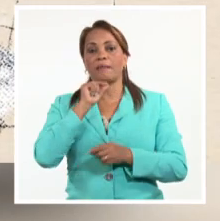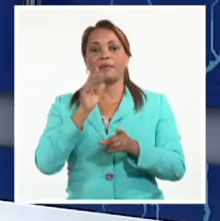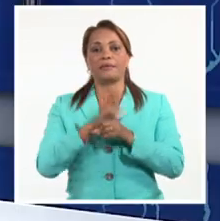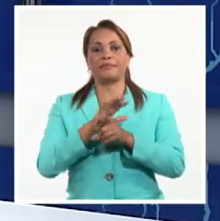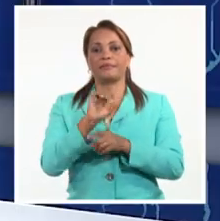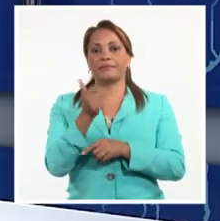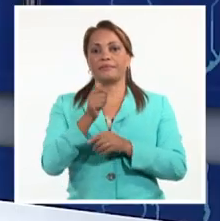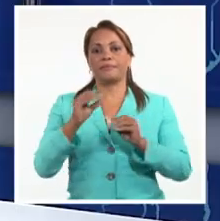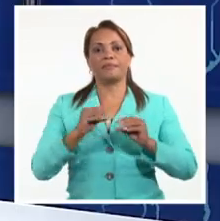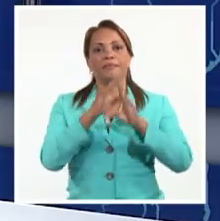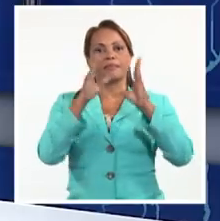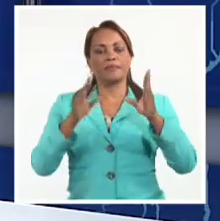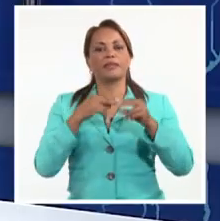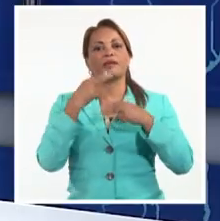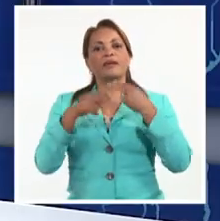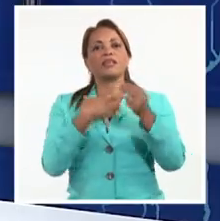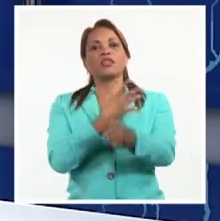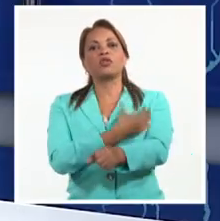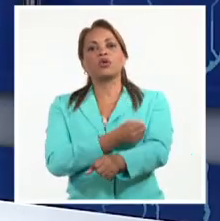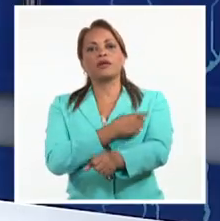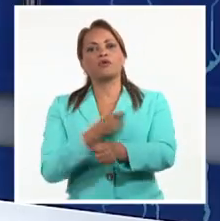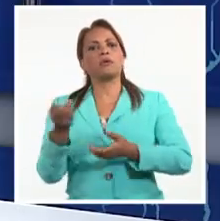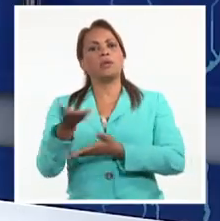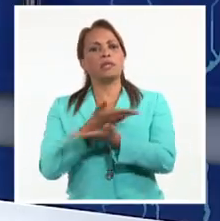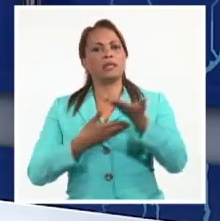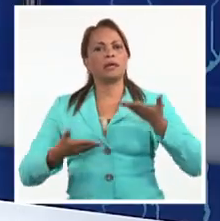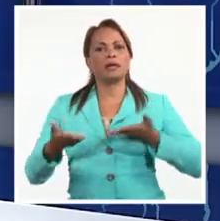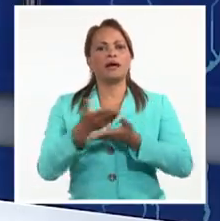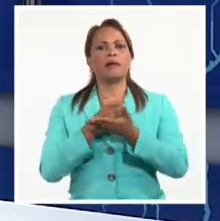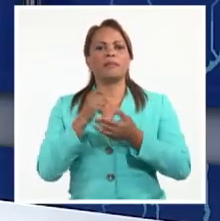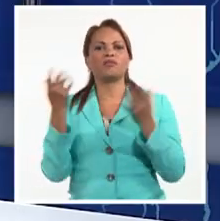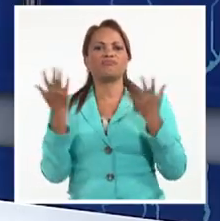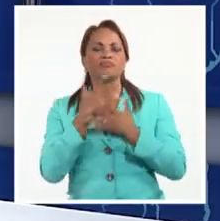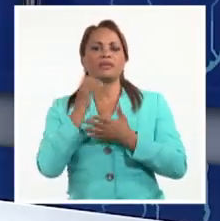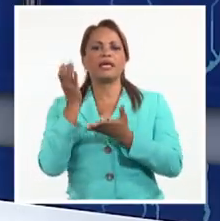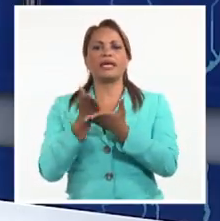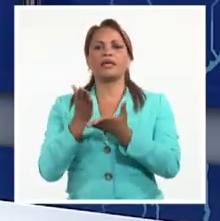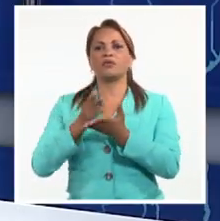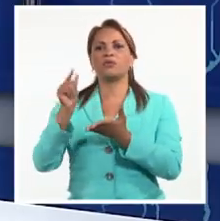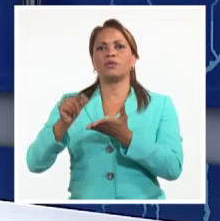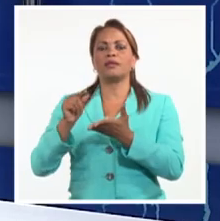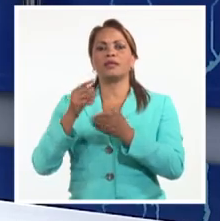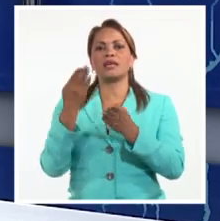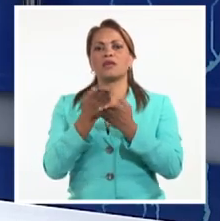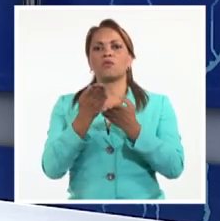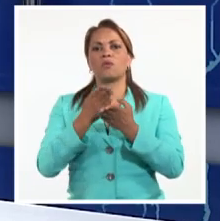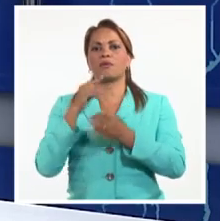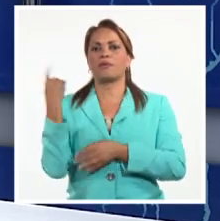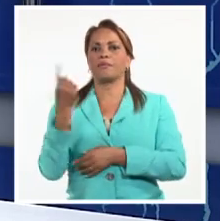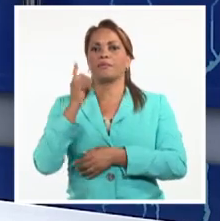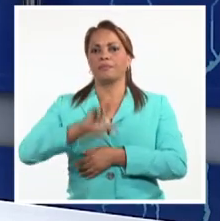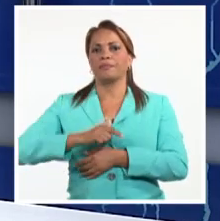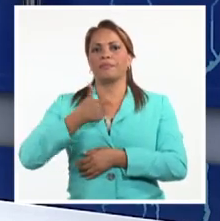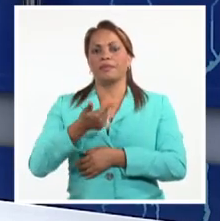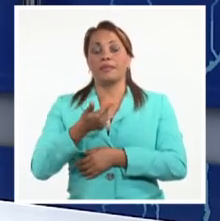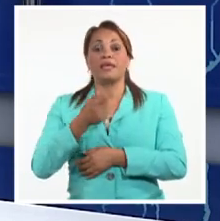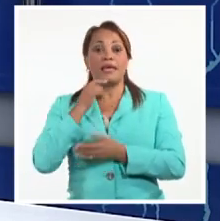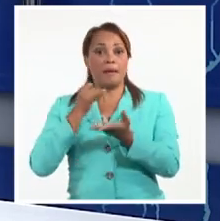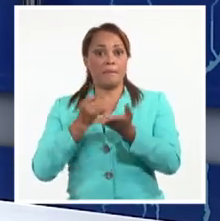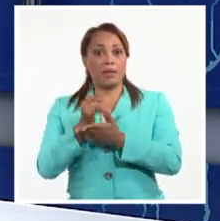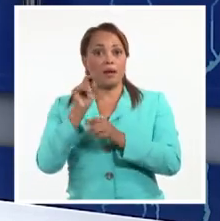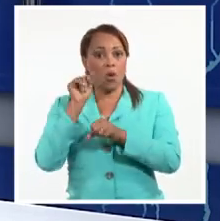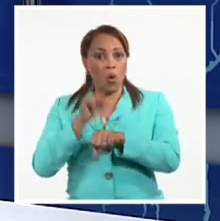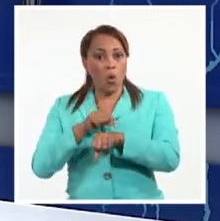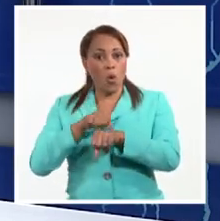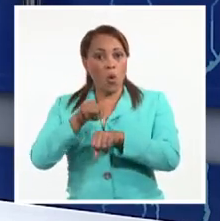de la mañana, realizará donaciones e intercambios con estudiantes en la Escuela Nacional de Arte y el miércoles a la misma hora